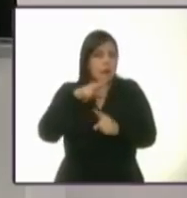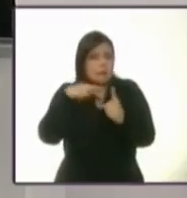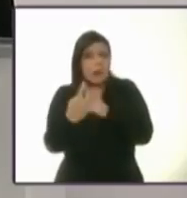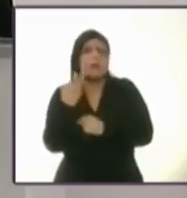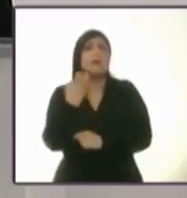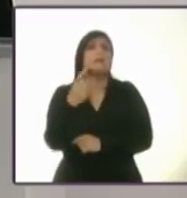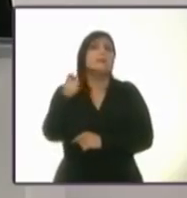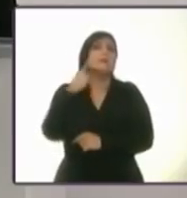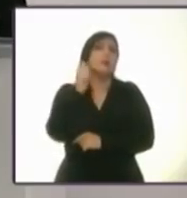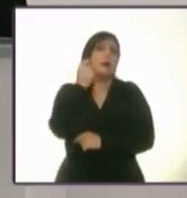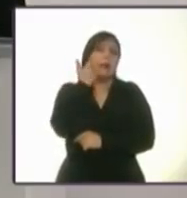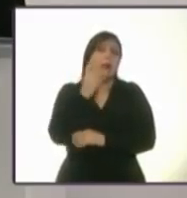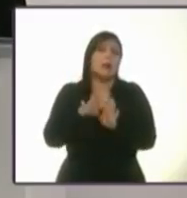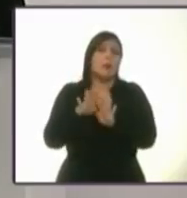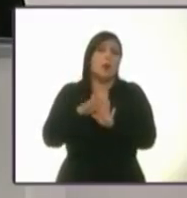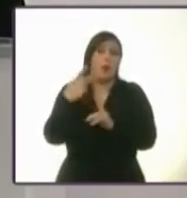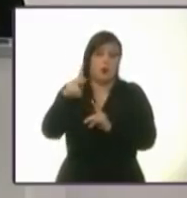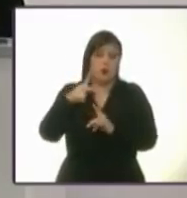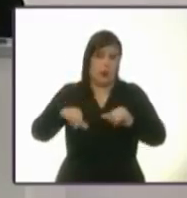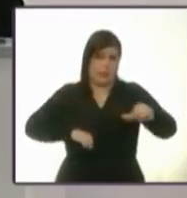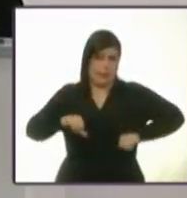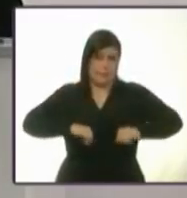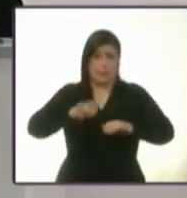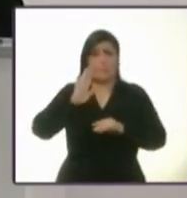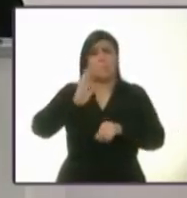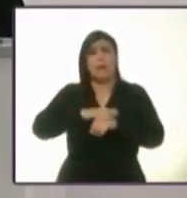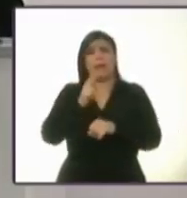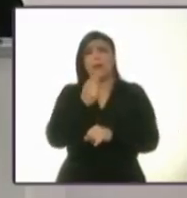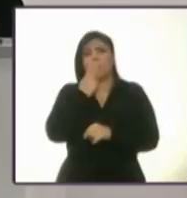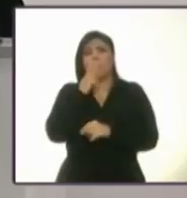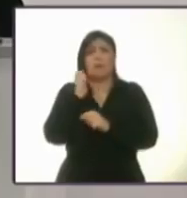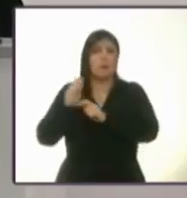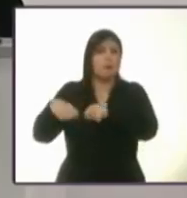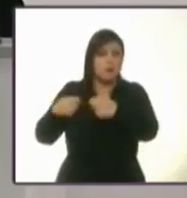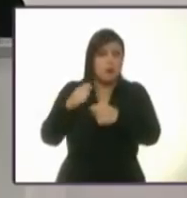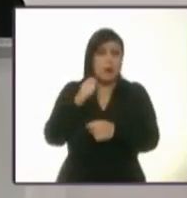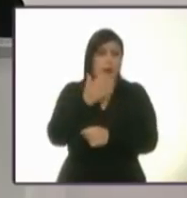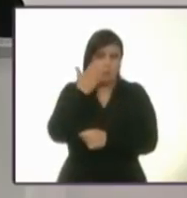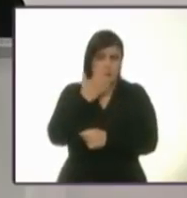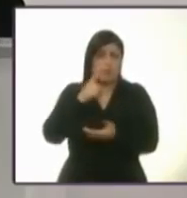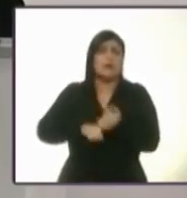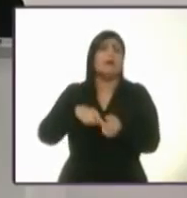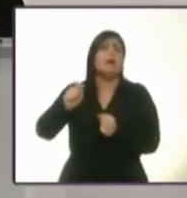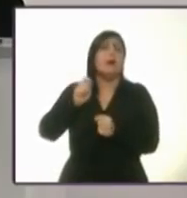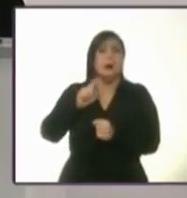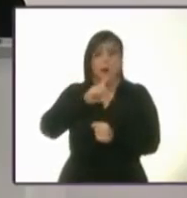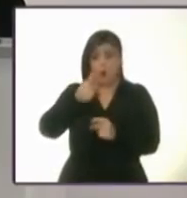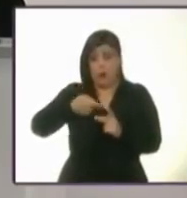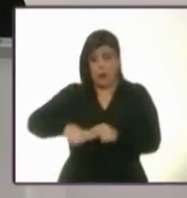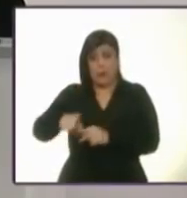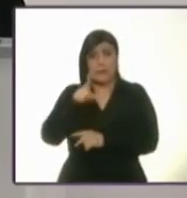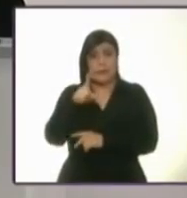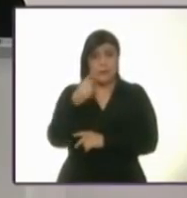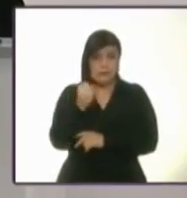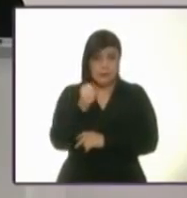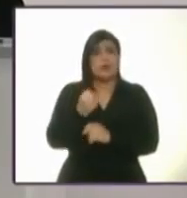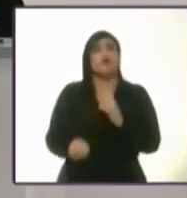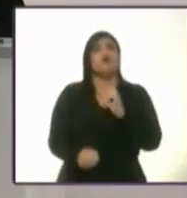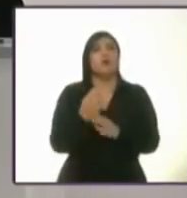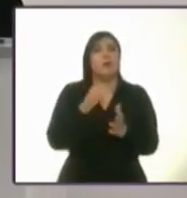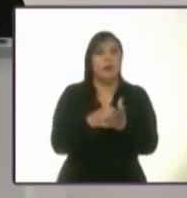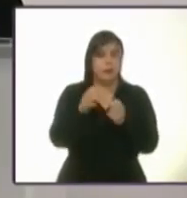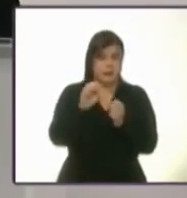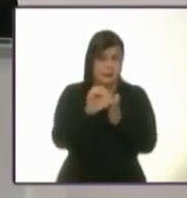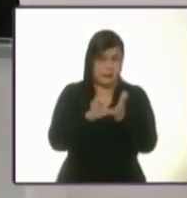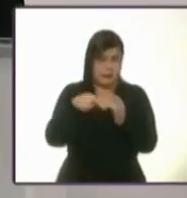una agenda conservadora. Pero bueno, finalmente, a partir del 17 de septiembre que entra en vigor la nueva constitución de la Ciudad